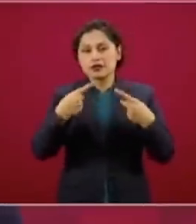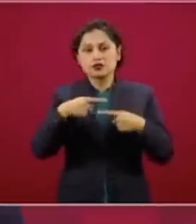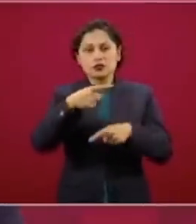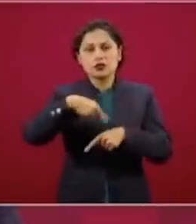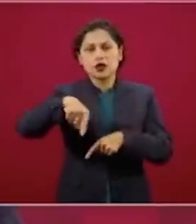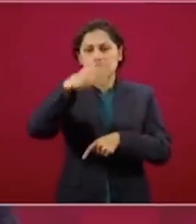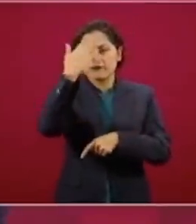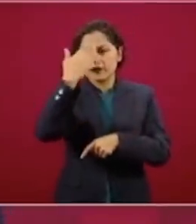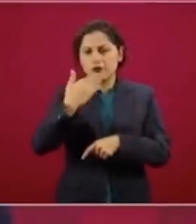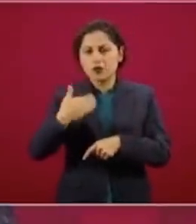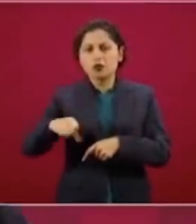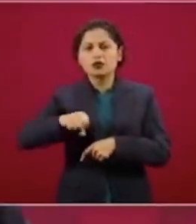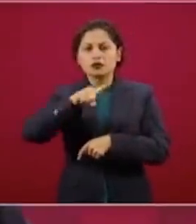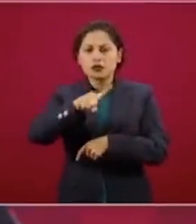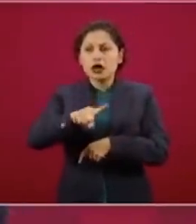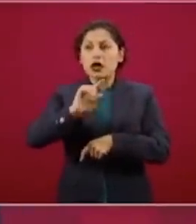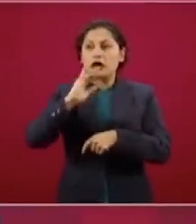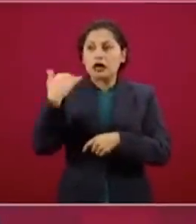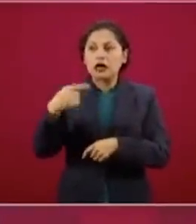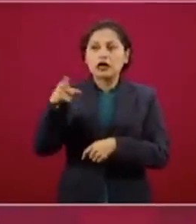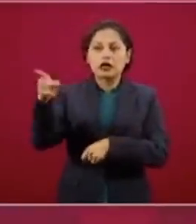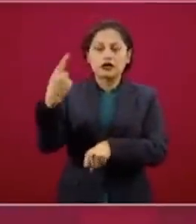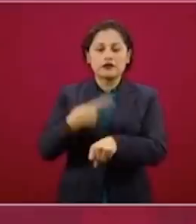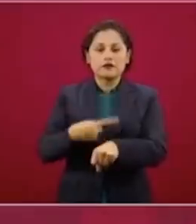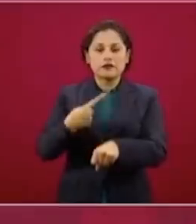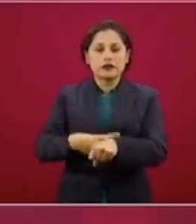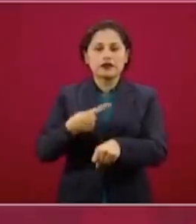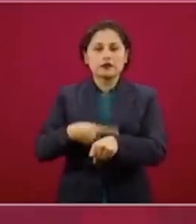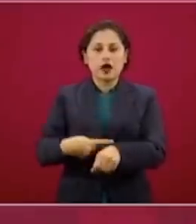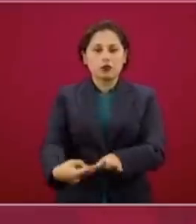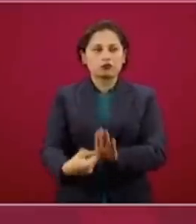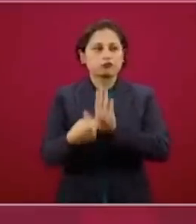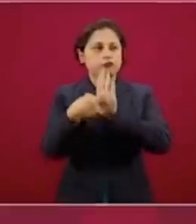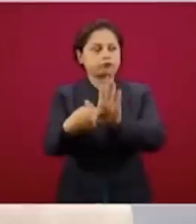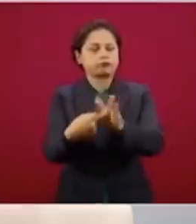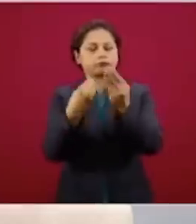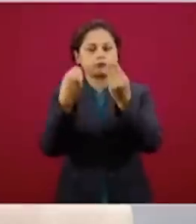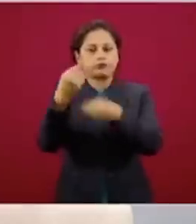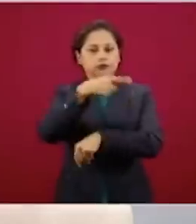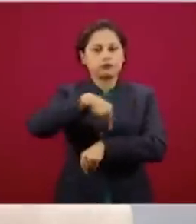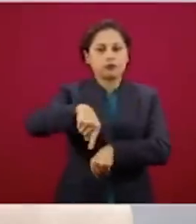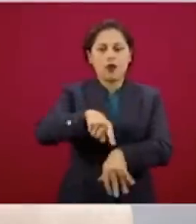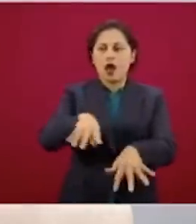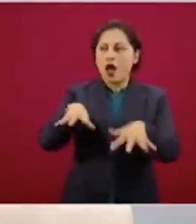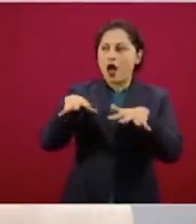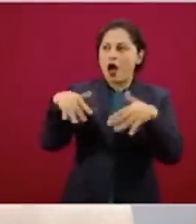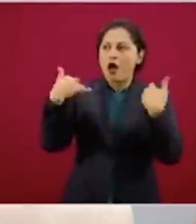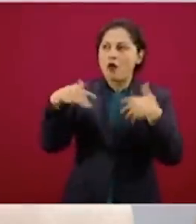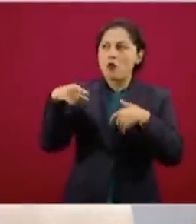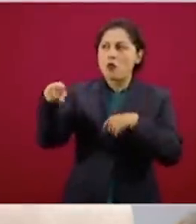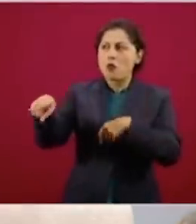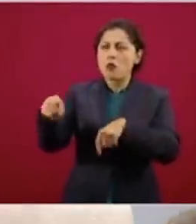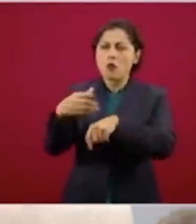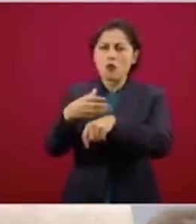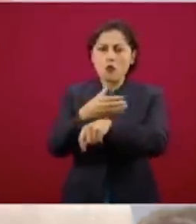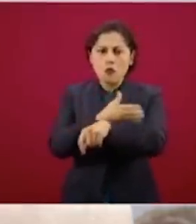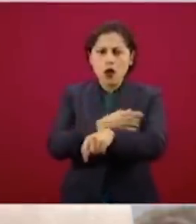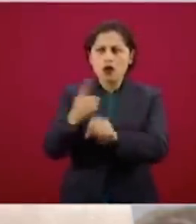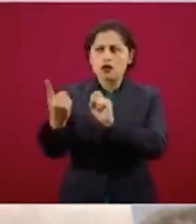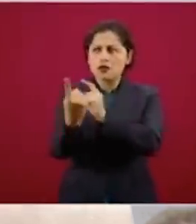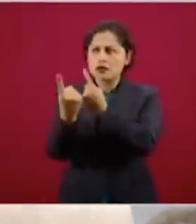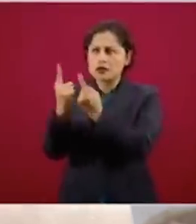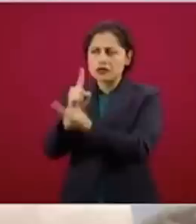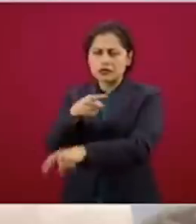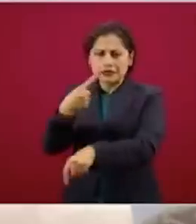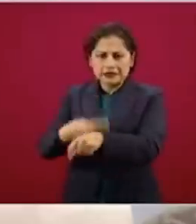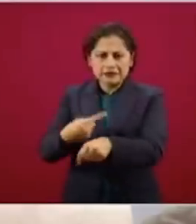notoriedad y se hace un enorme énfasis en cómo está y si pudo haber contagiado y cuántos contagió, y se filtra